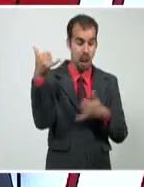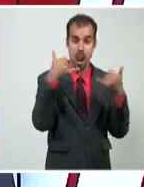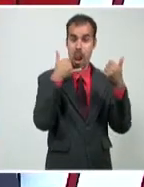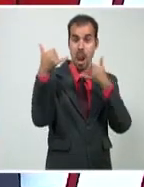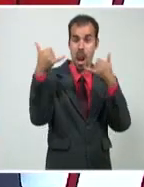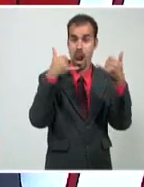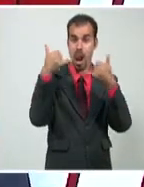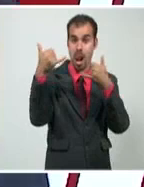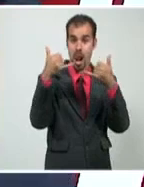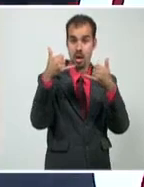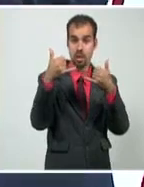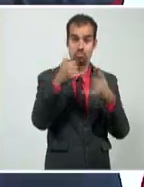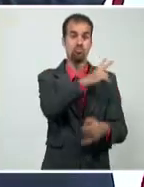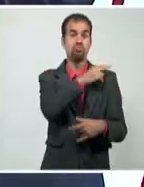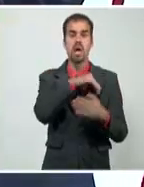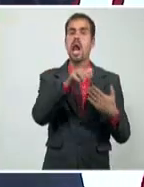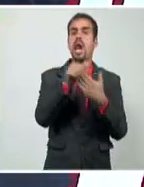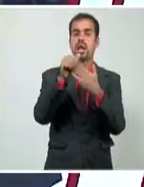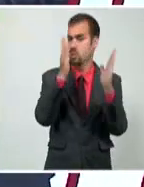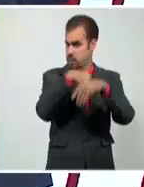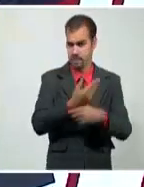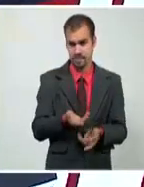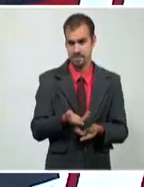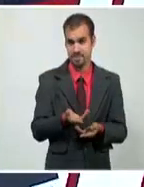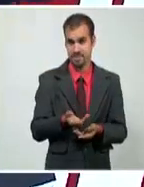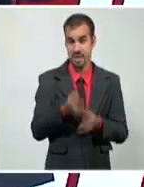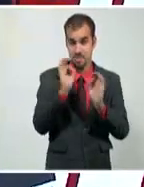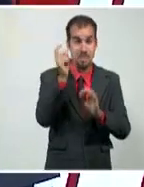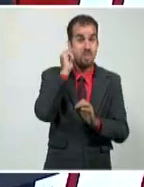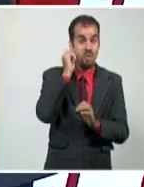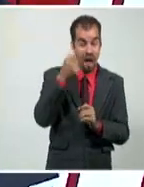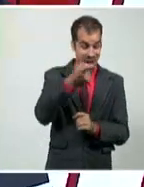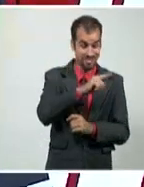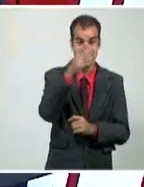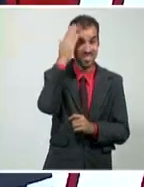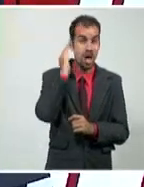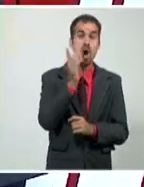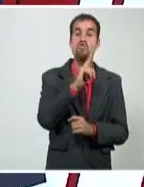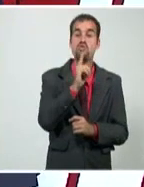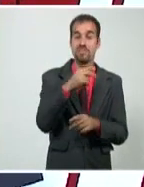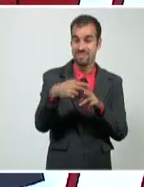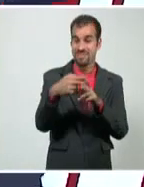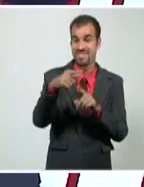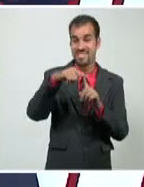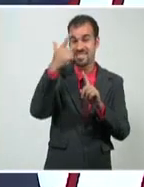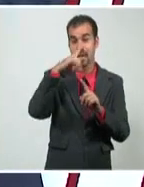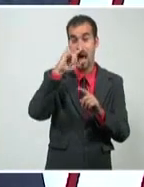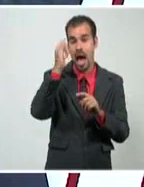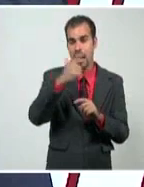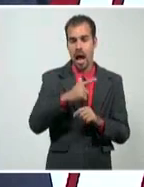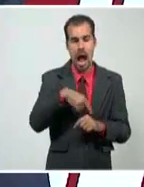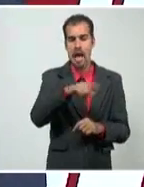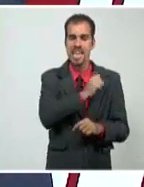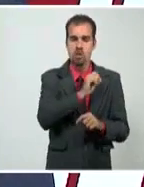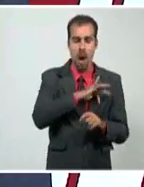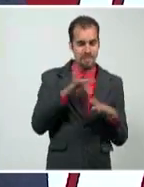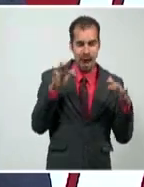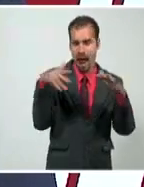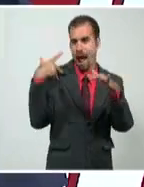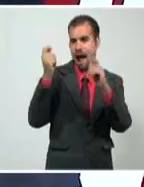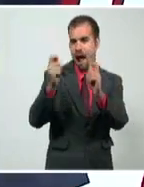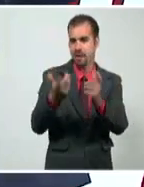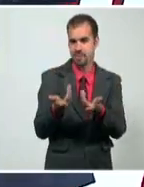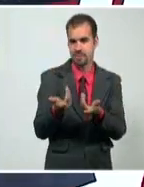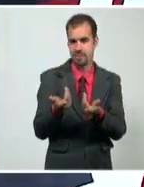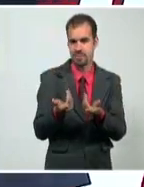escuchar, no tienen líder. Escucharon a la propia Tania, a Tania Bruguera, en su afán movilizativo. Escucharon también